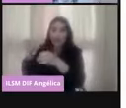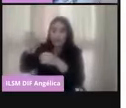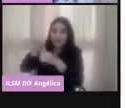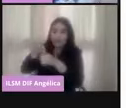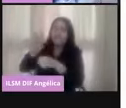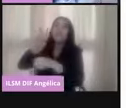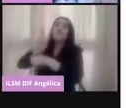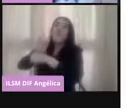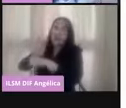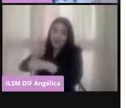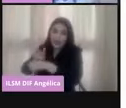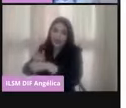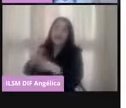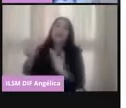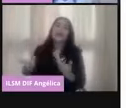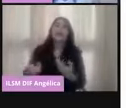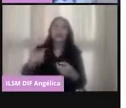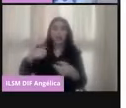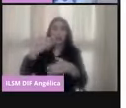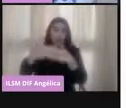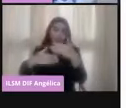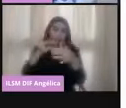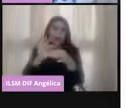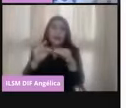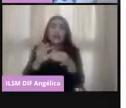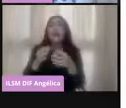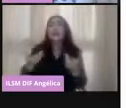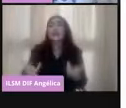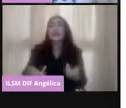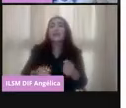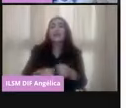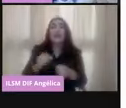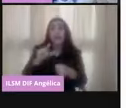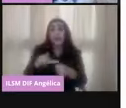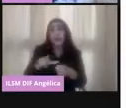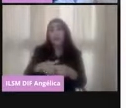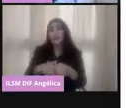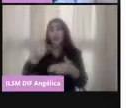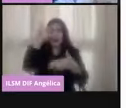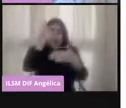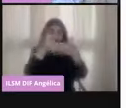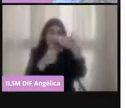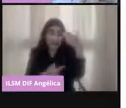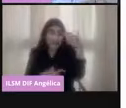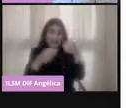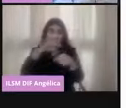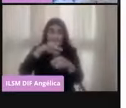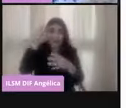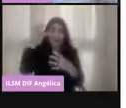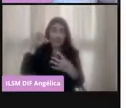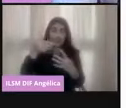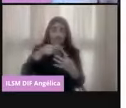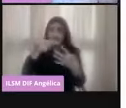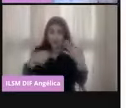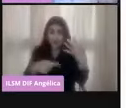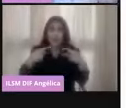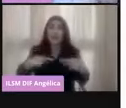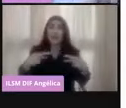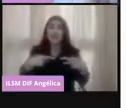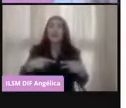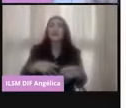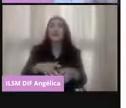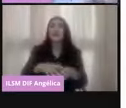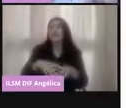adelante. Se integra este padrón electoral y la lista nominal de electores. Y se hacen los recorridos, entre muchas cosas,